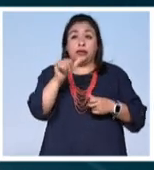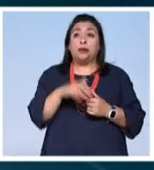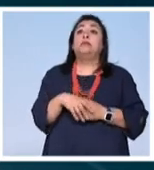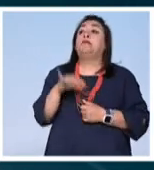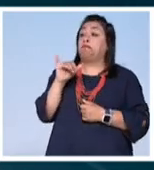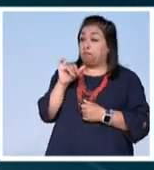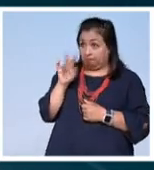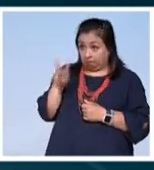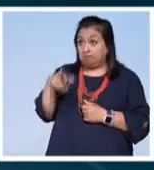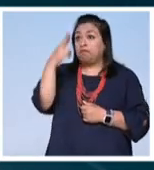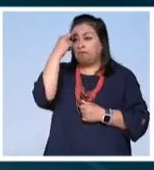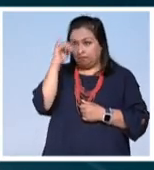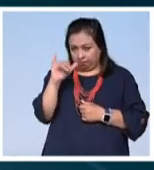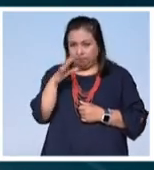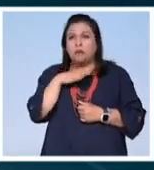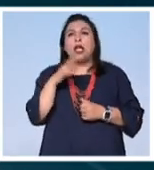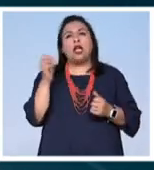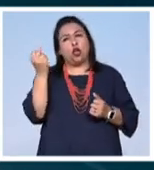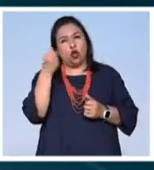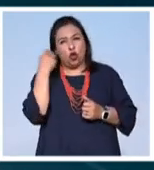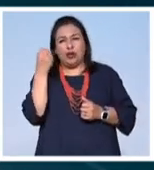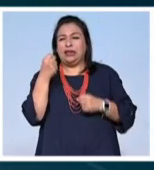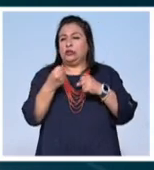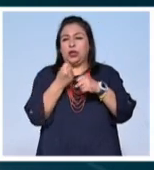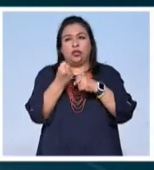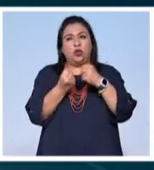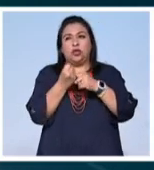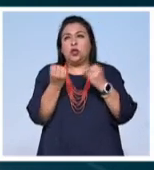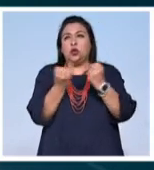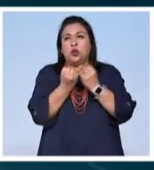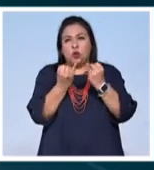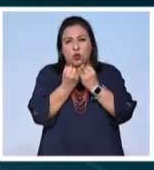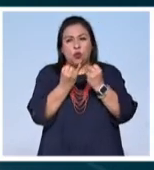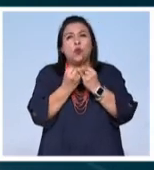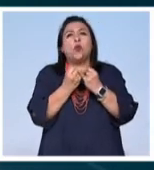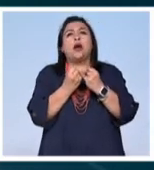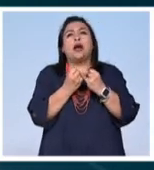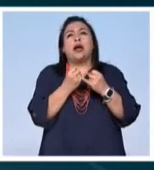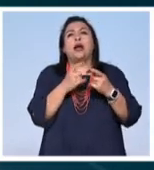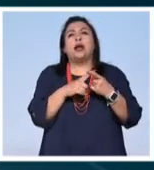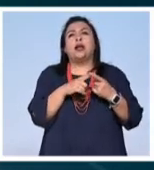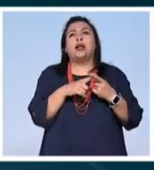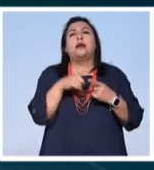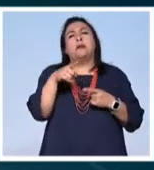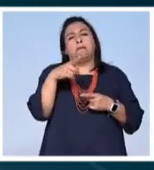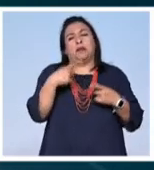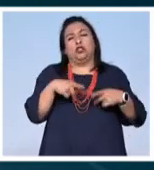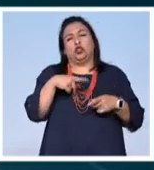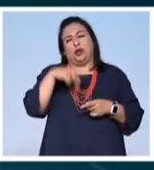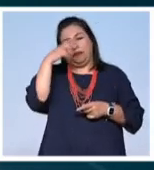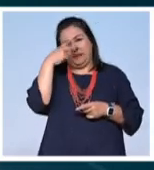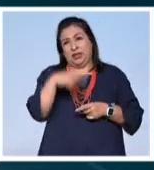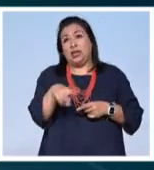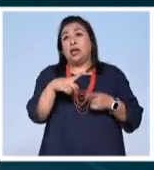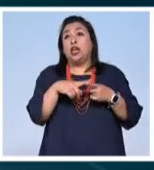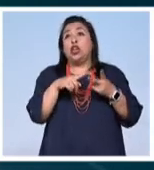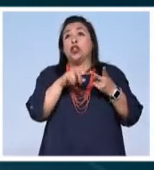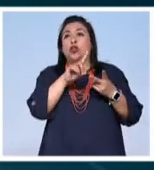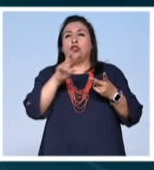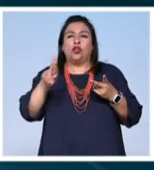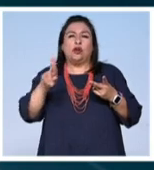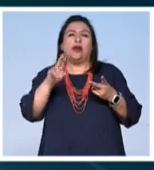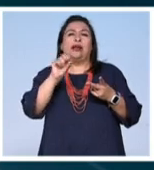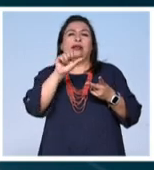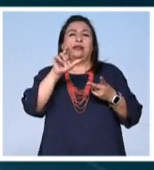Sí, es correcto. Tenemos un congreso como cada año con UCI mexicanistas, la doctora Sara Pot y